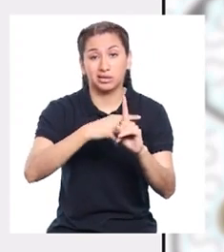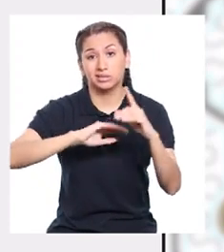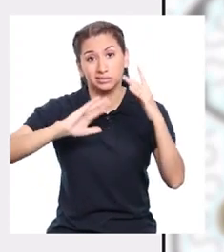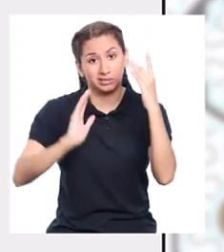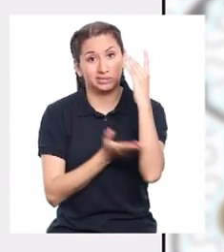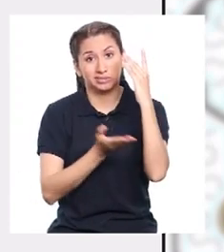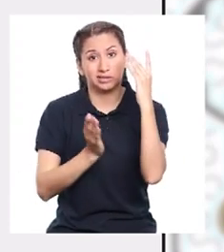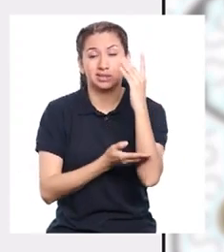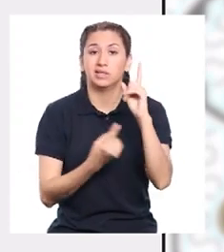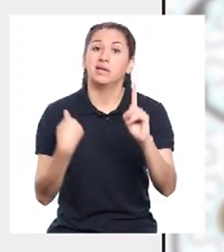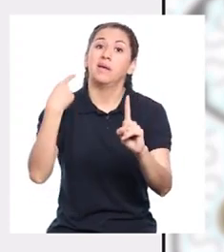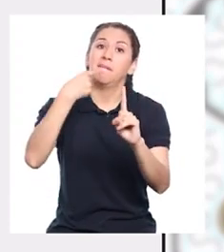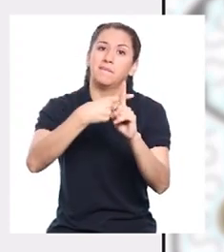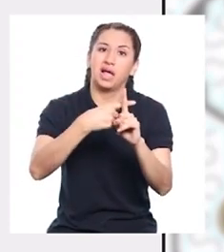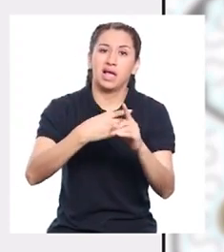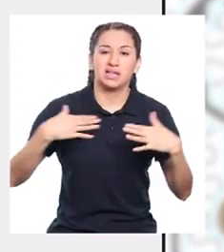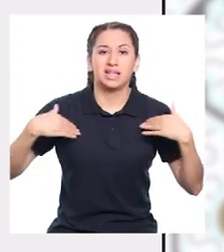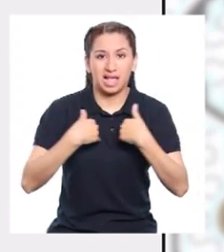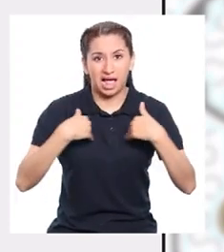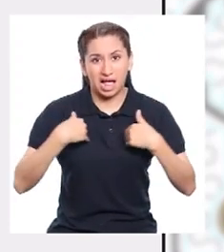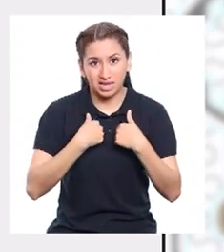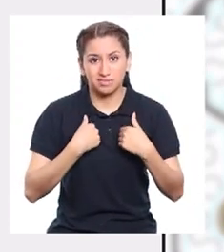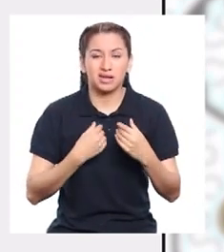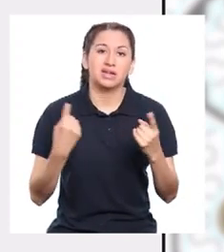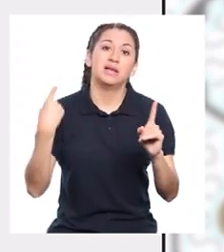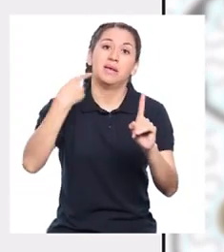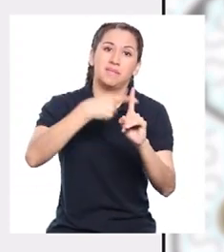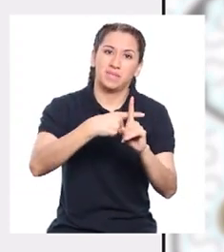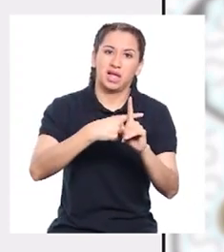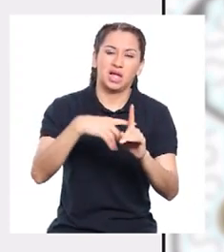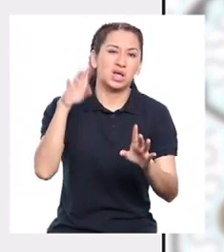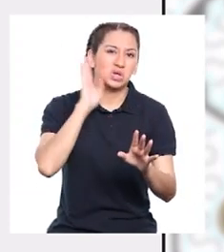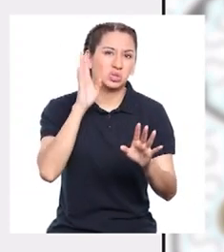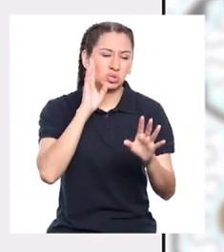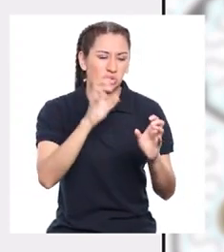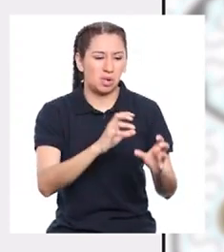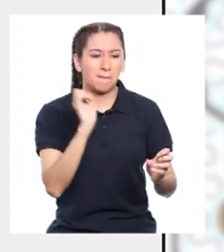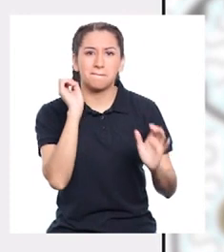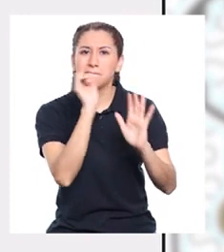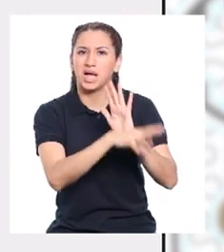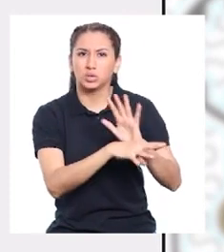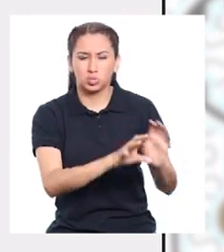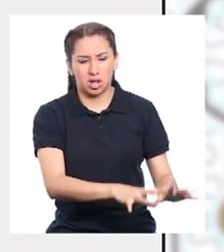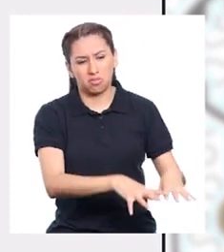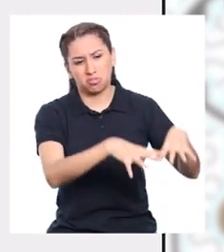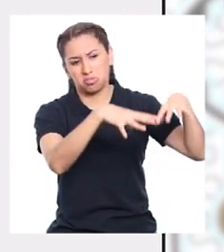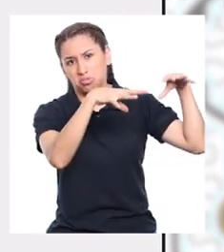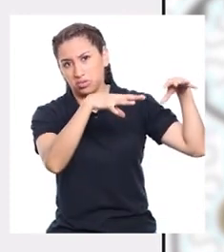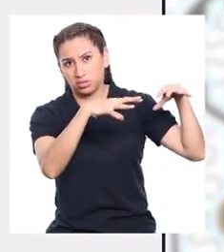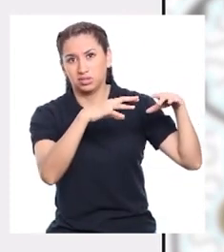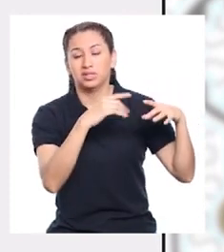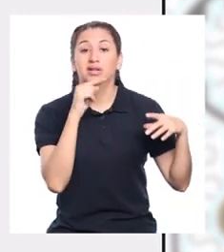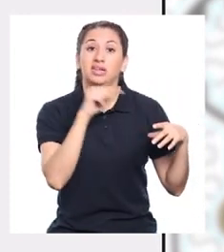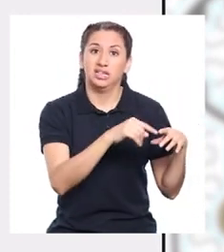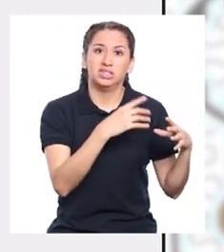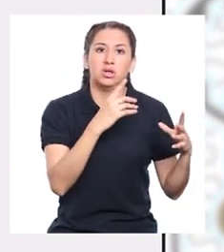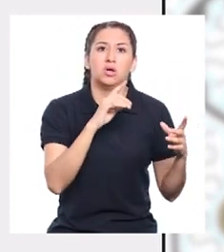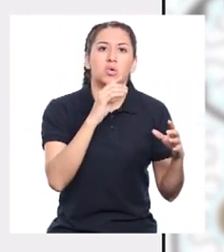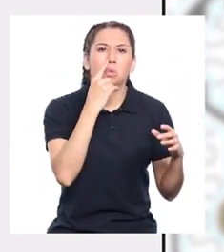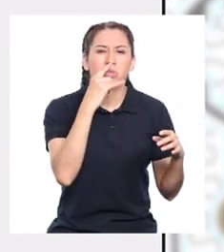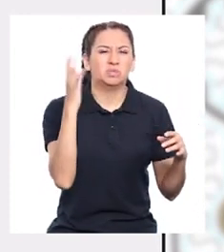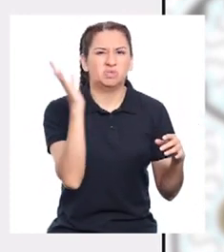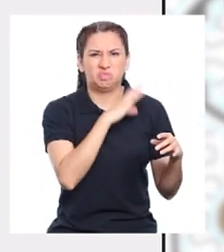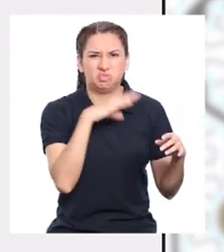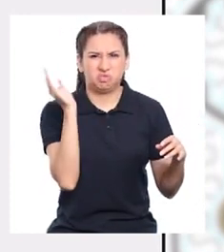el uso de fertilizantes agrícolas, la ganadería, la descomposición de desechos sólidos, como la basura que tiramos, ya que se